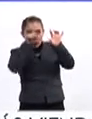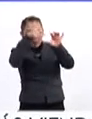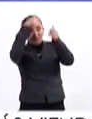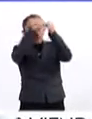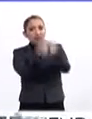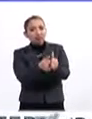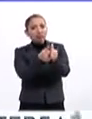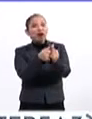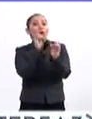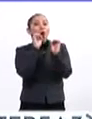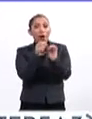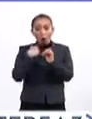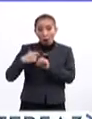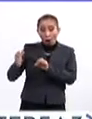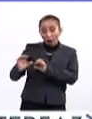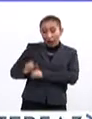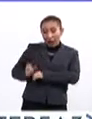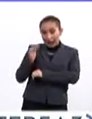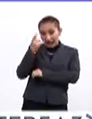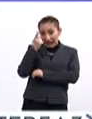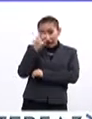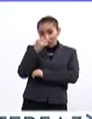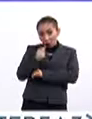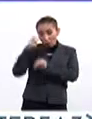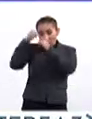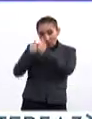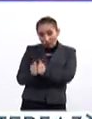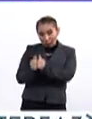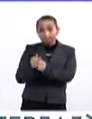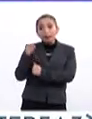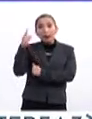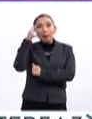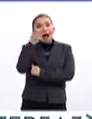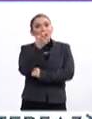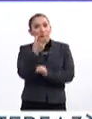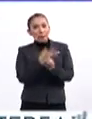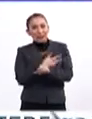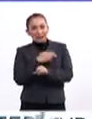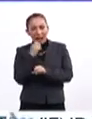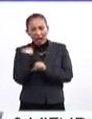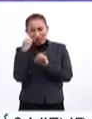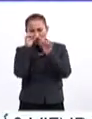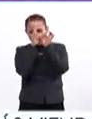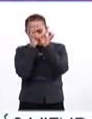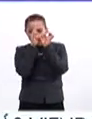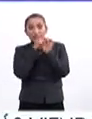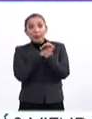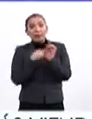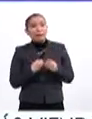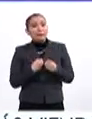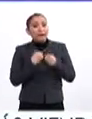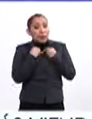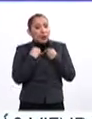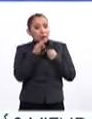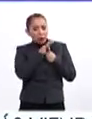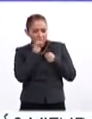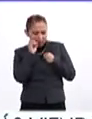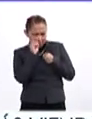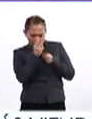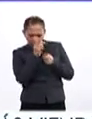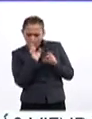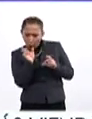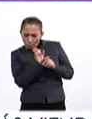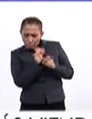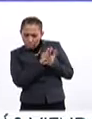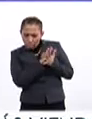establecerse, o que está en el hígado y ahí puede establecerse. Para que esto ocurra, el parásito debe estar activo y así poder indicar